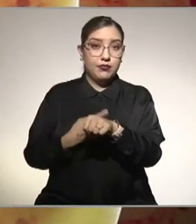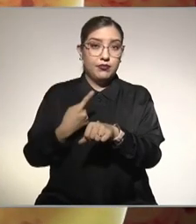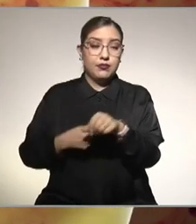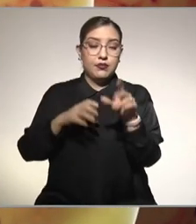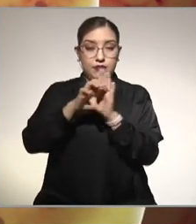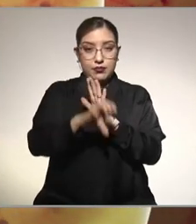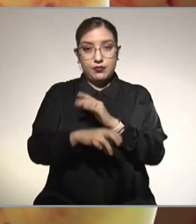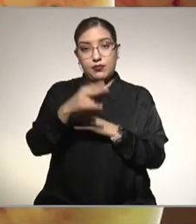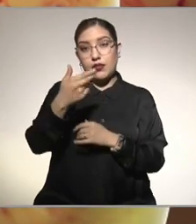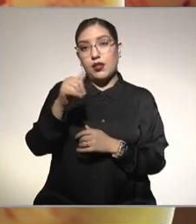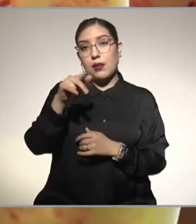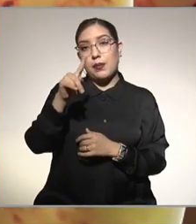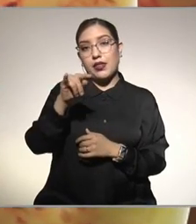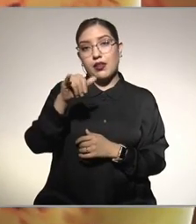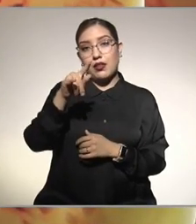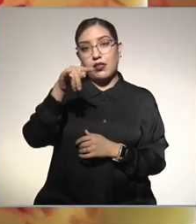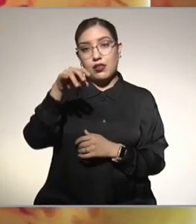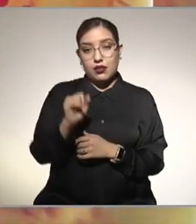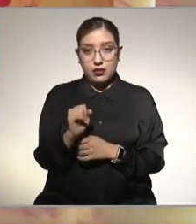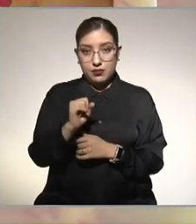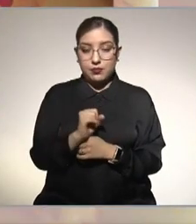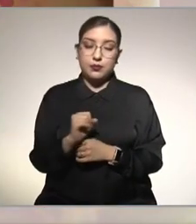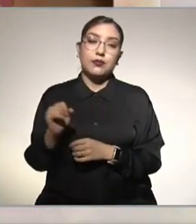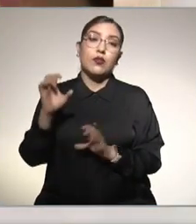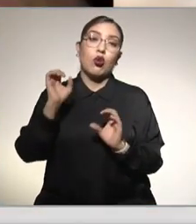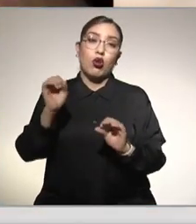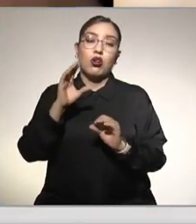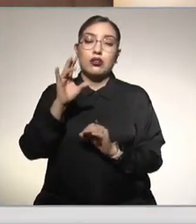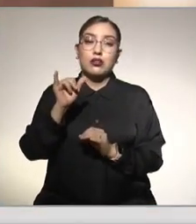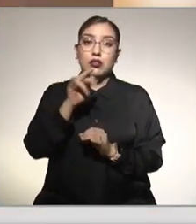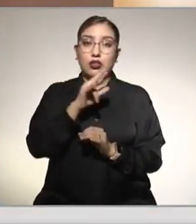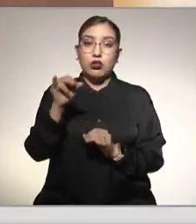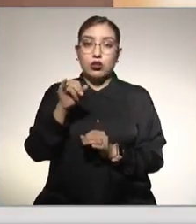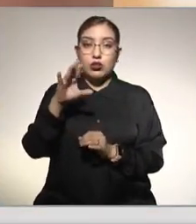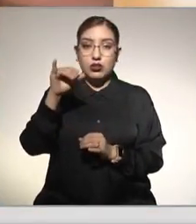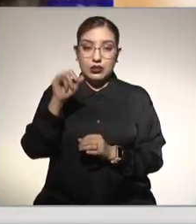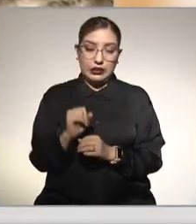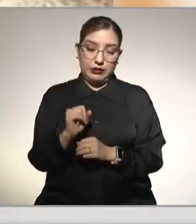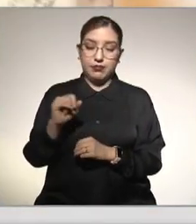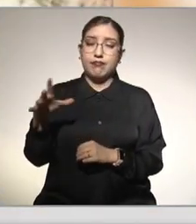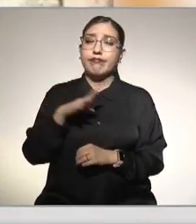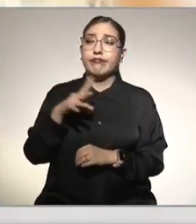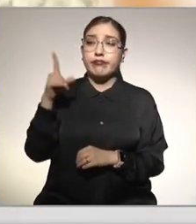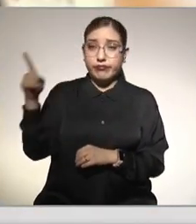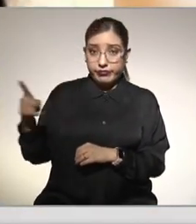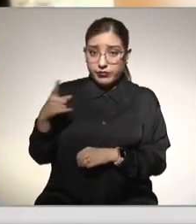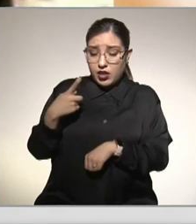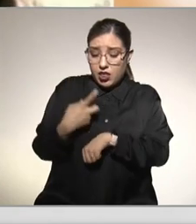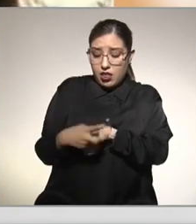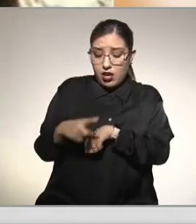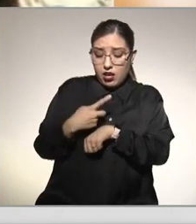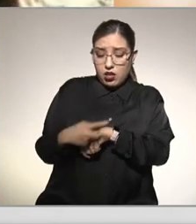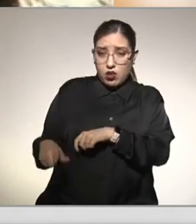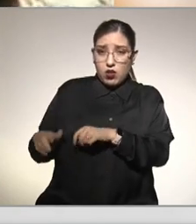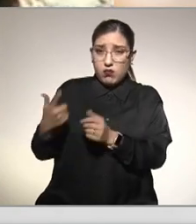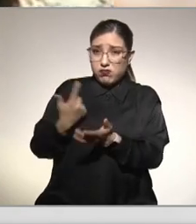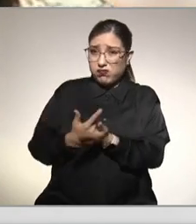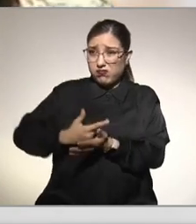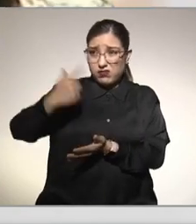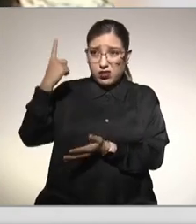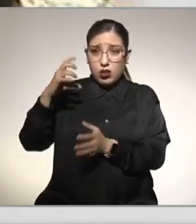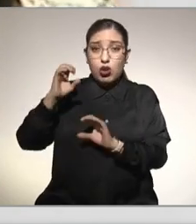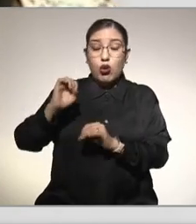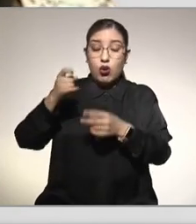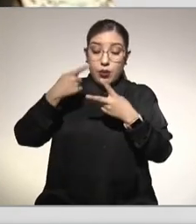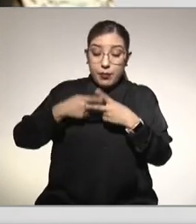aguda hepatitis crónica fibrosis y cirrosis aquí puede pasar de daño agudo o daño crónico